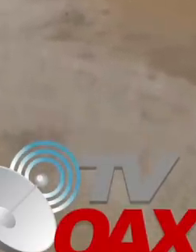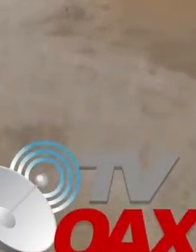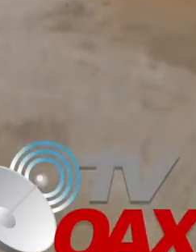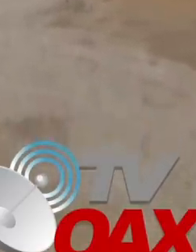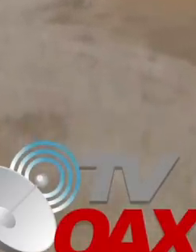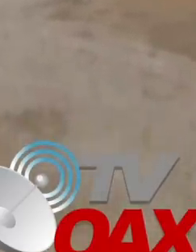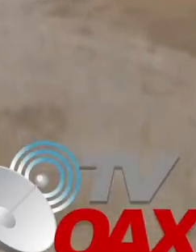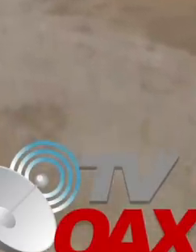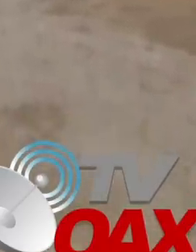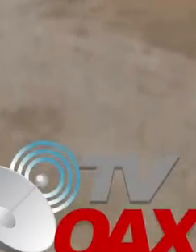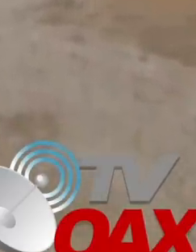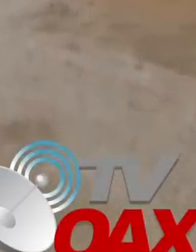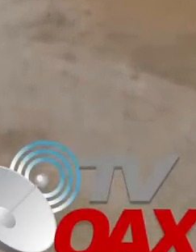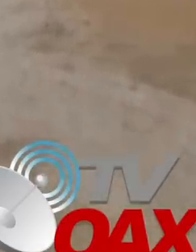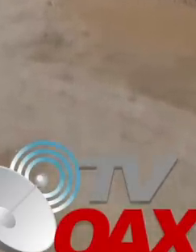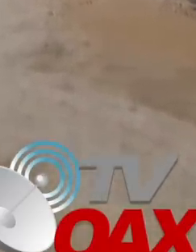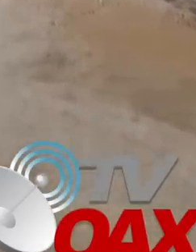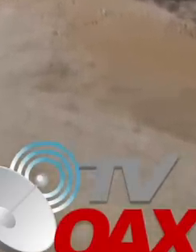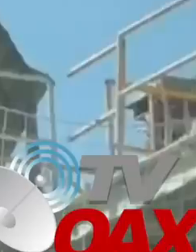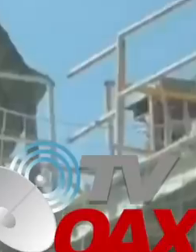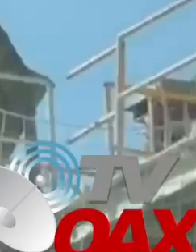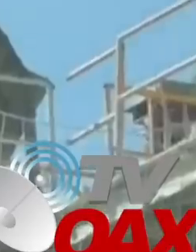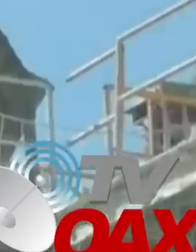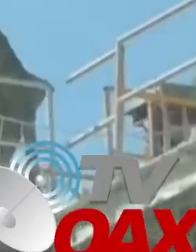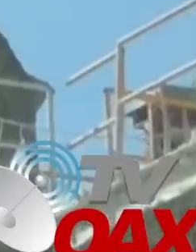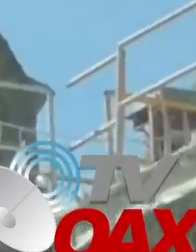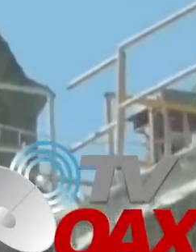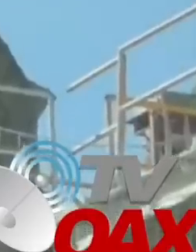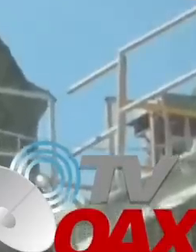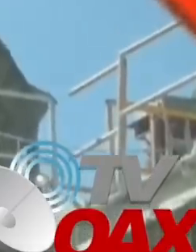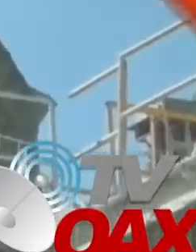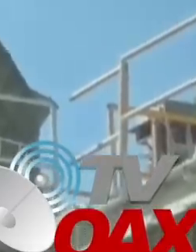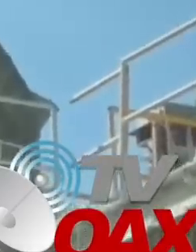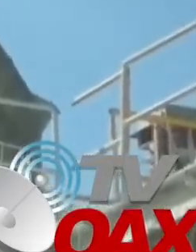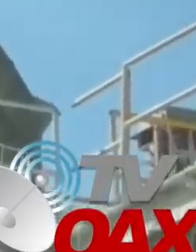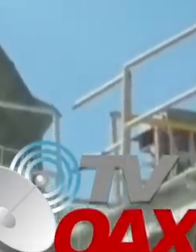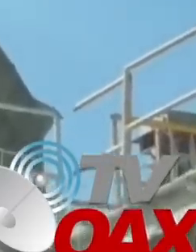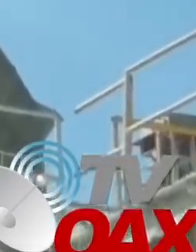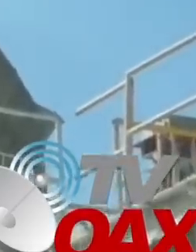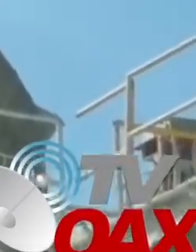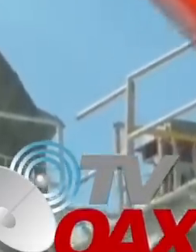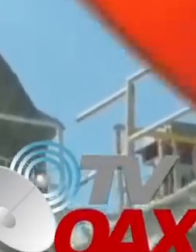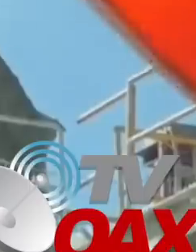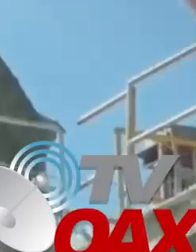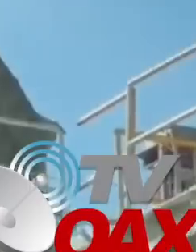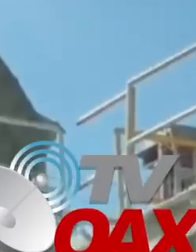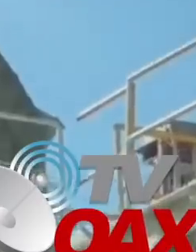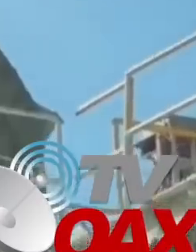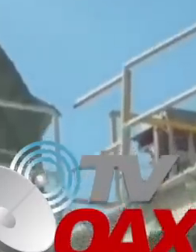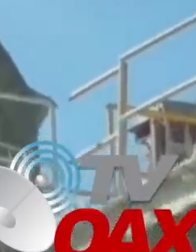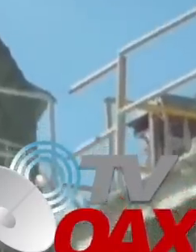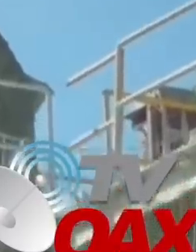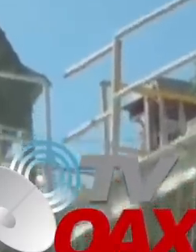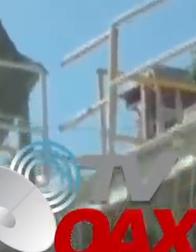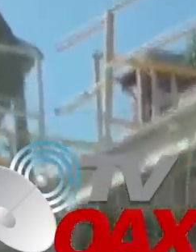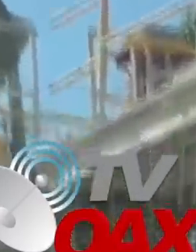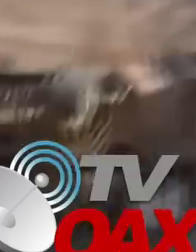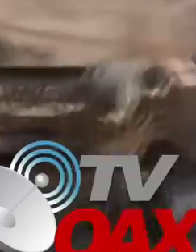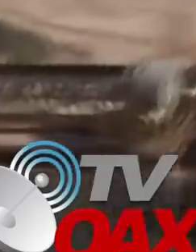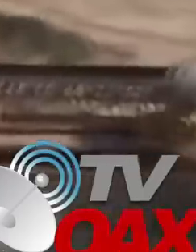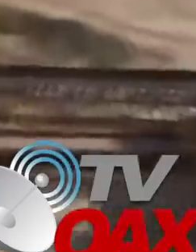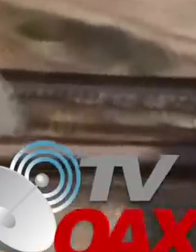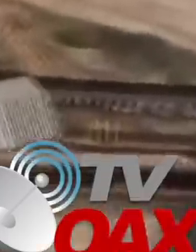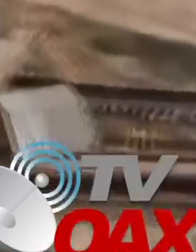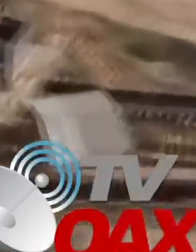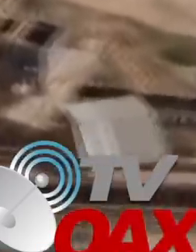Al respecto, la Semarnat informó que tras una inspección a la planta, constató daños y deterioros